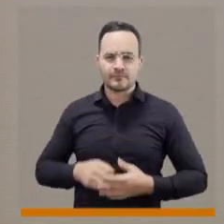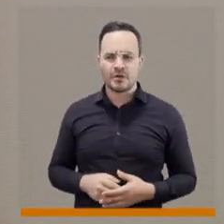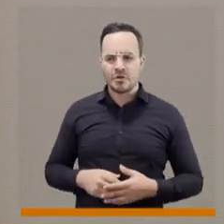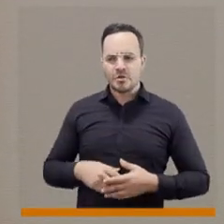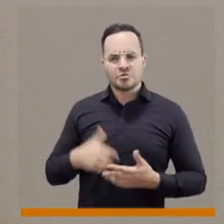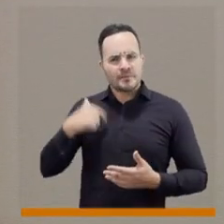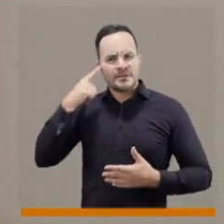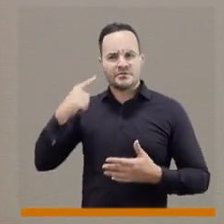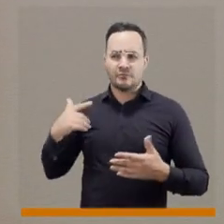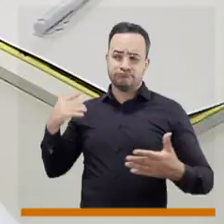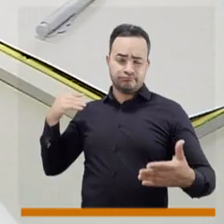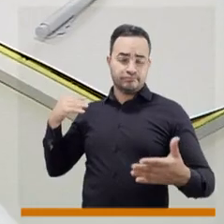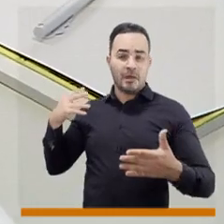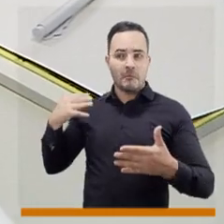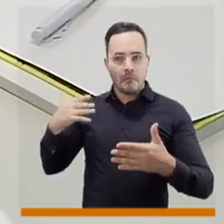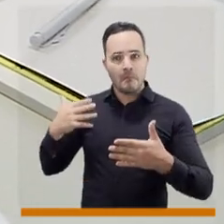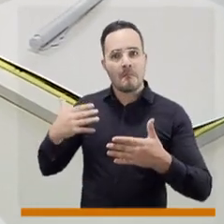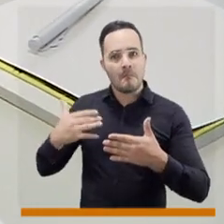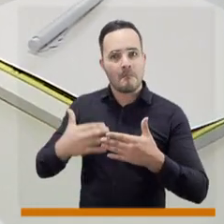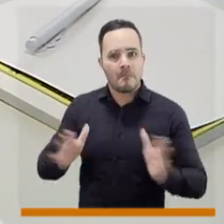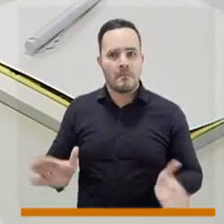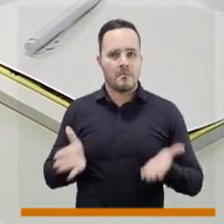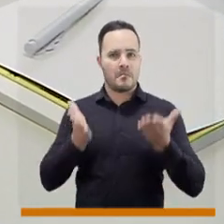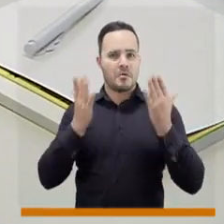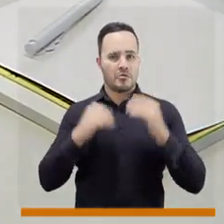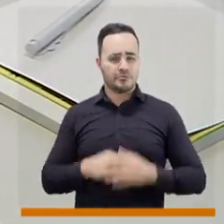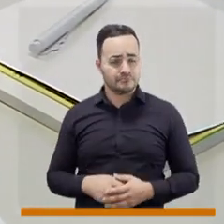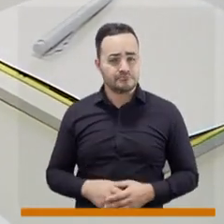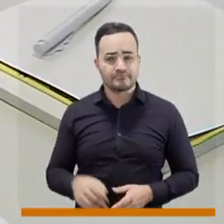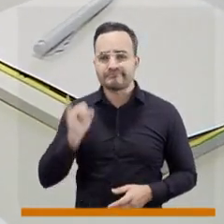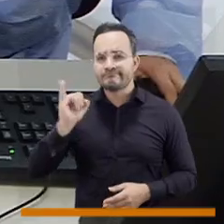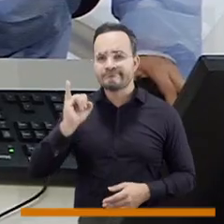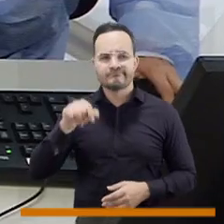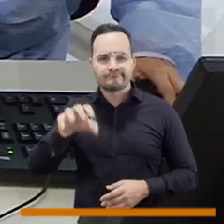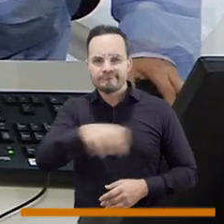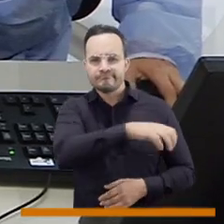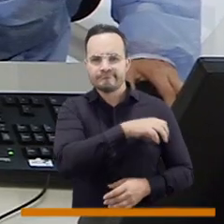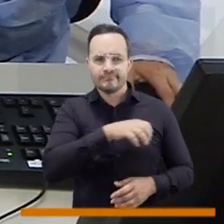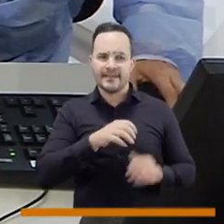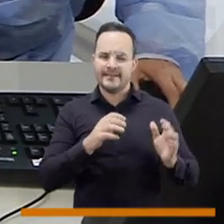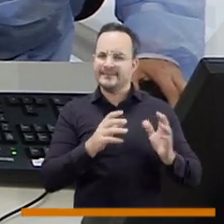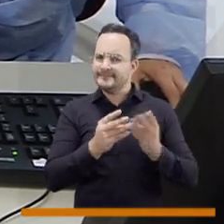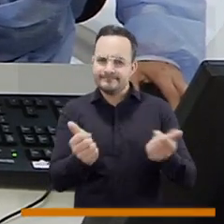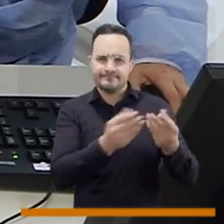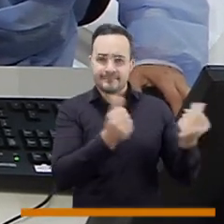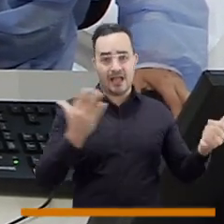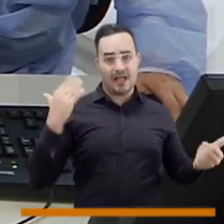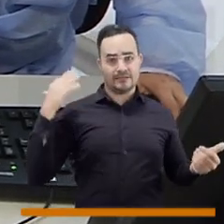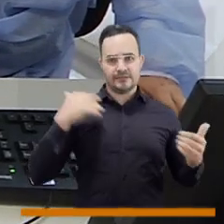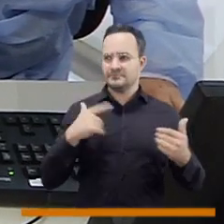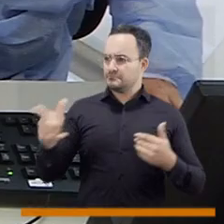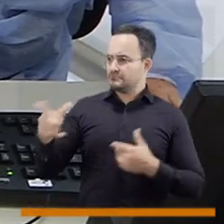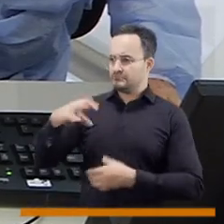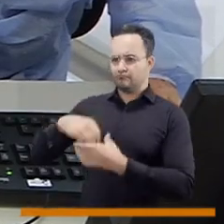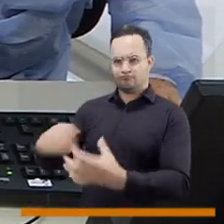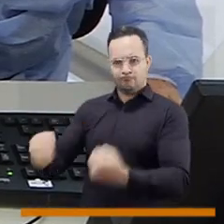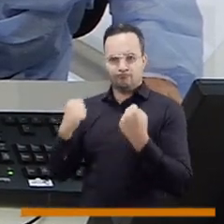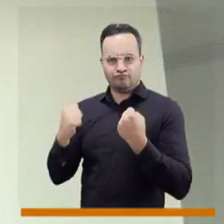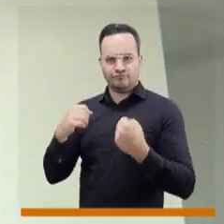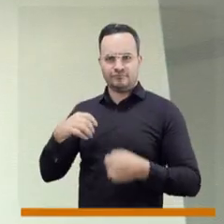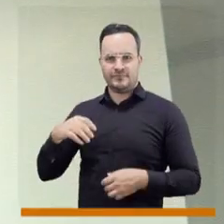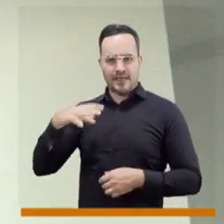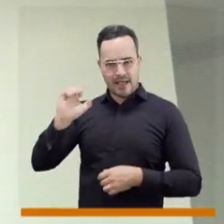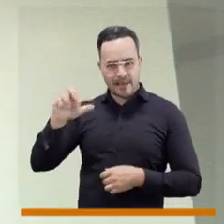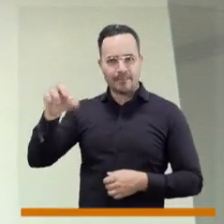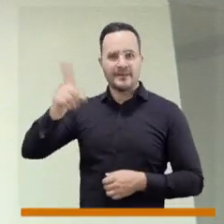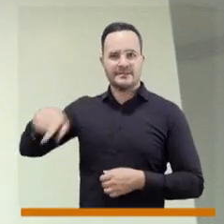poco a poco. El corriente tiene que haber mejorado en todas estas EPS. ¿Por qué? Porque fuimos dejando EPS fortalecidas con